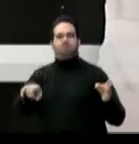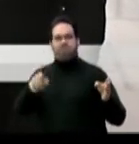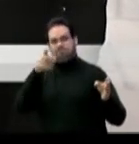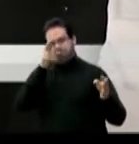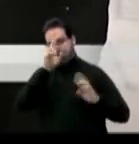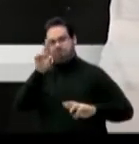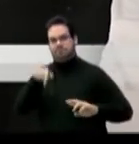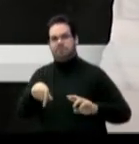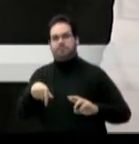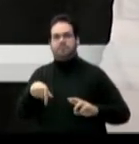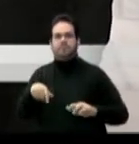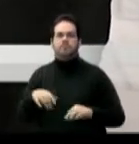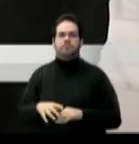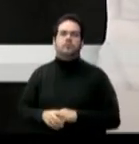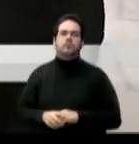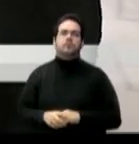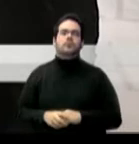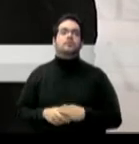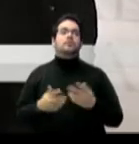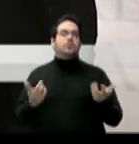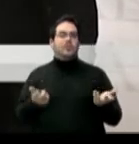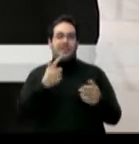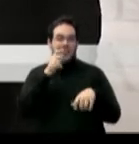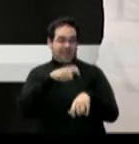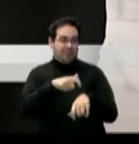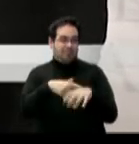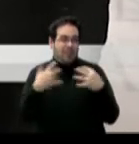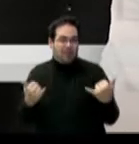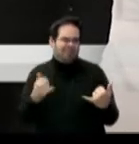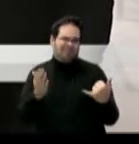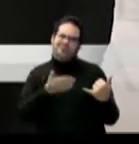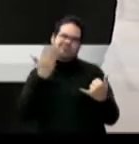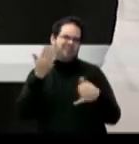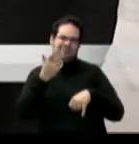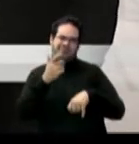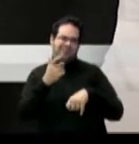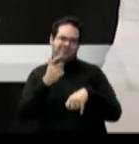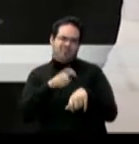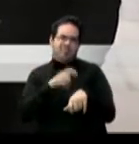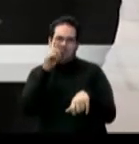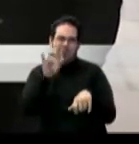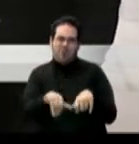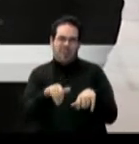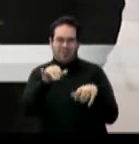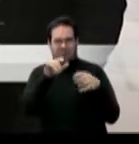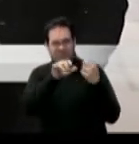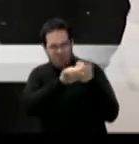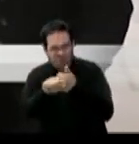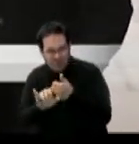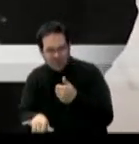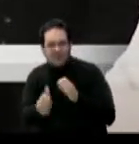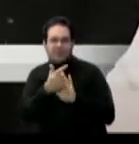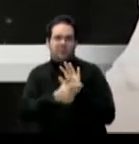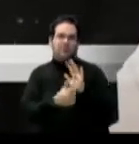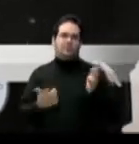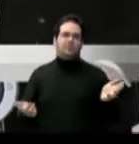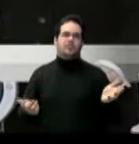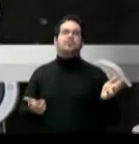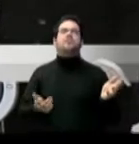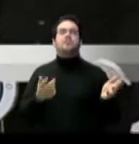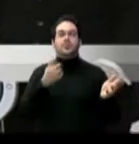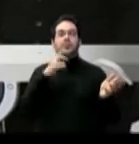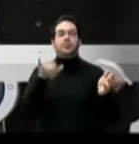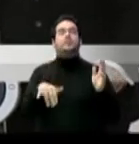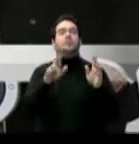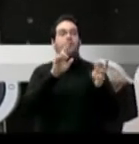reconoció que en términos de tiempo eso no es posible y que están buscando la forma de garantizarle a Torres que esa reforma se va